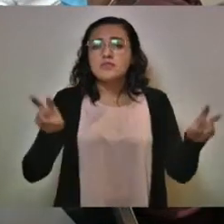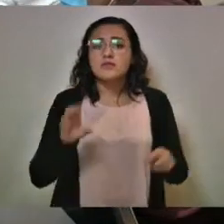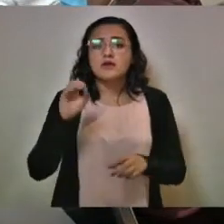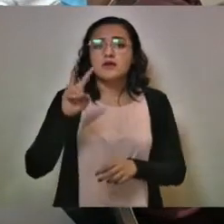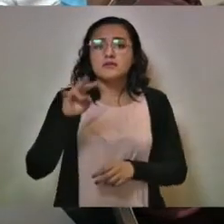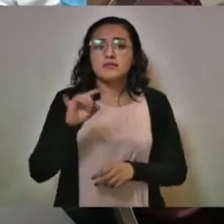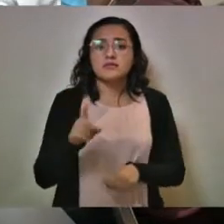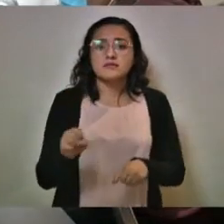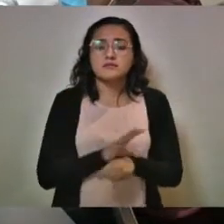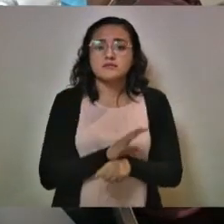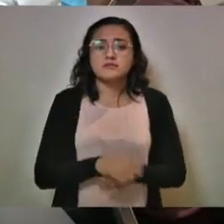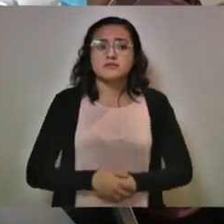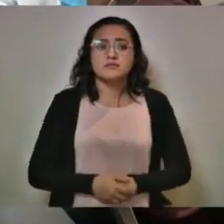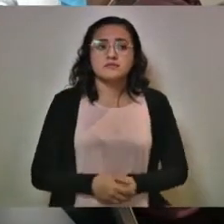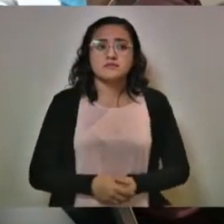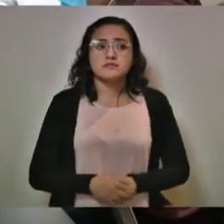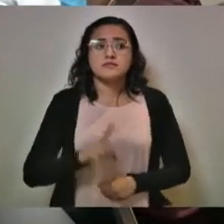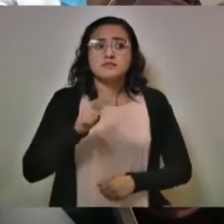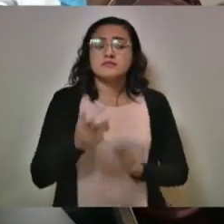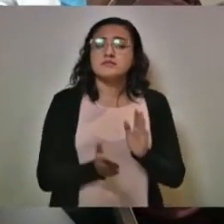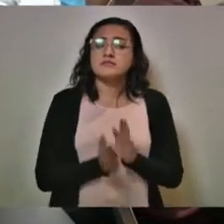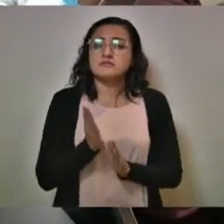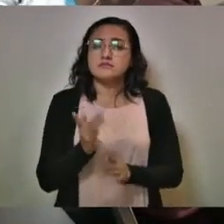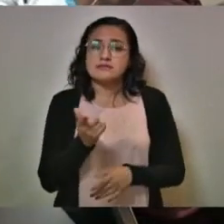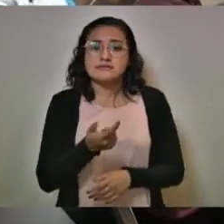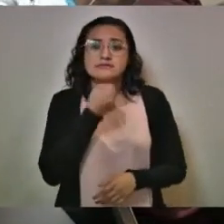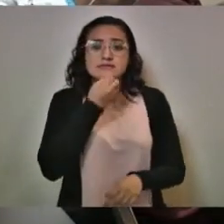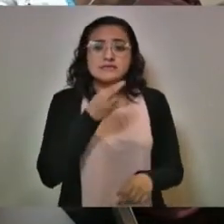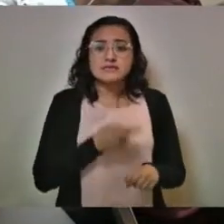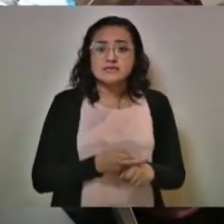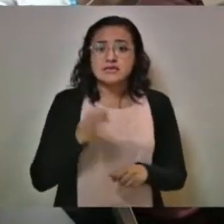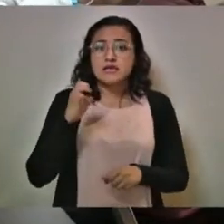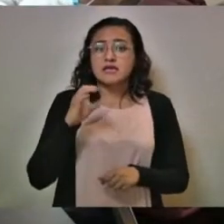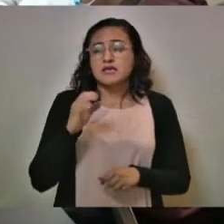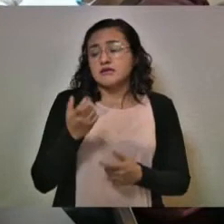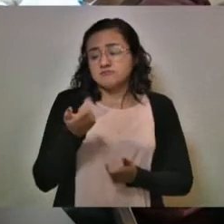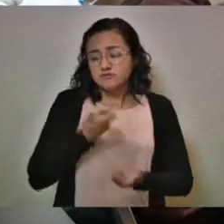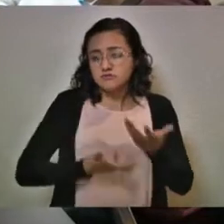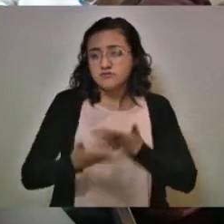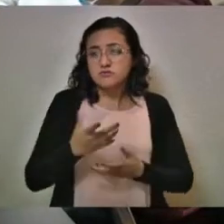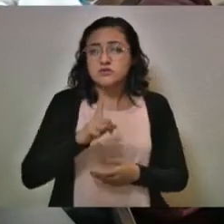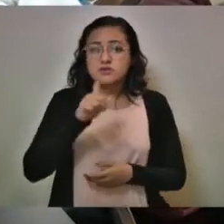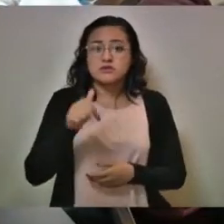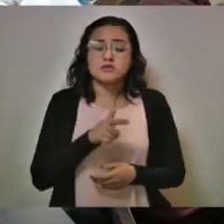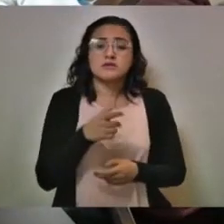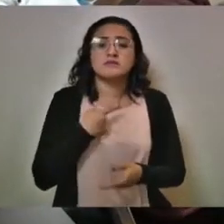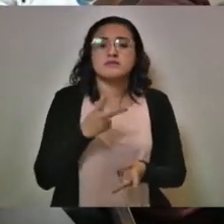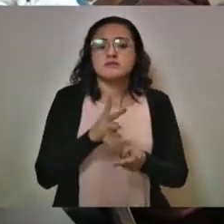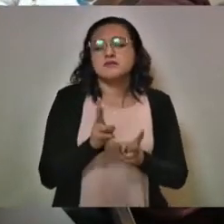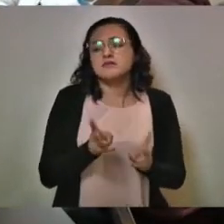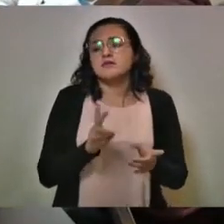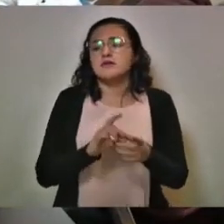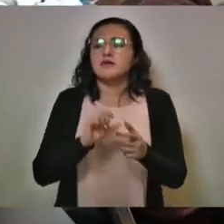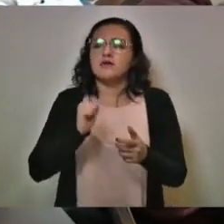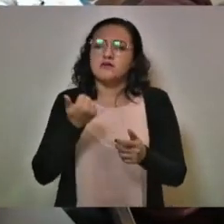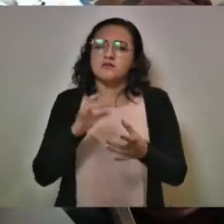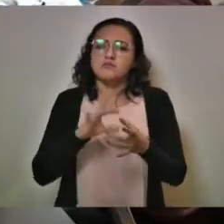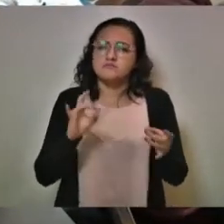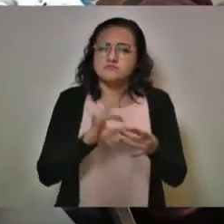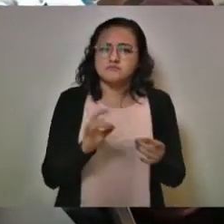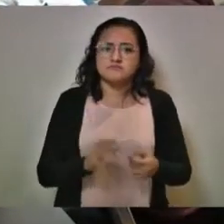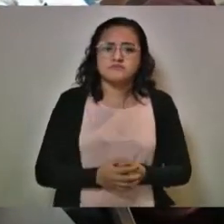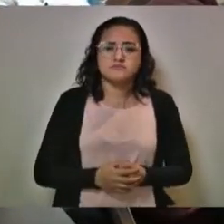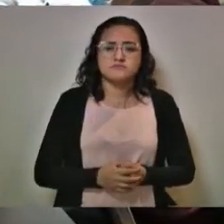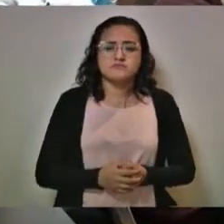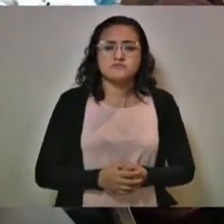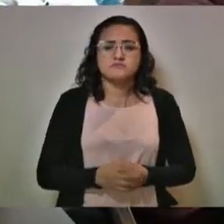por favor, porque después se va a retirar la Secretaría de Economía para que ya nos dejemos a otros temas.